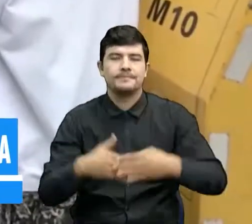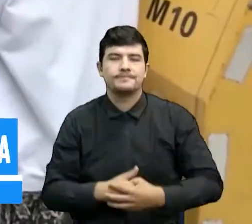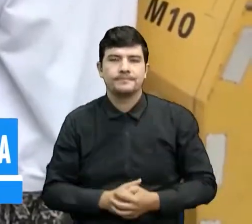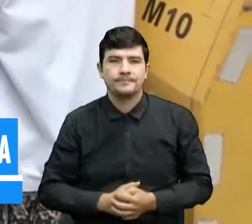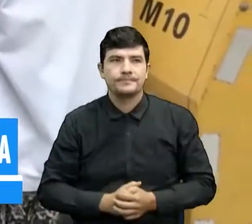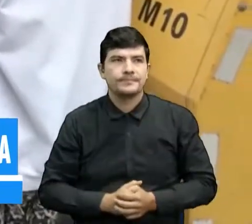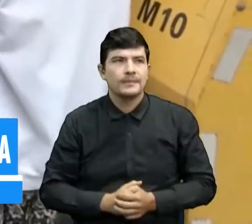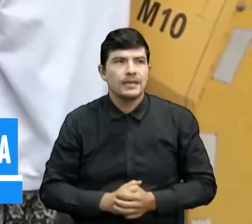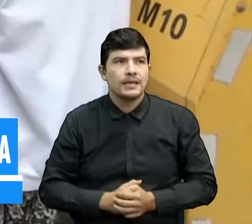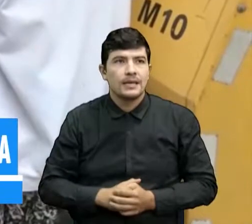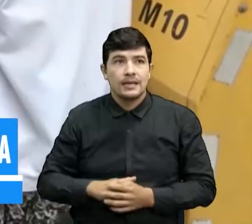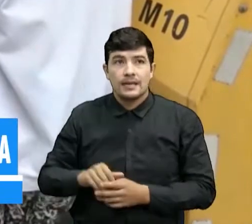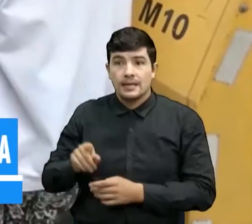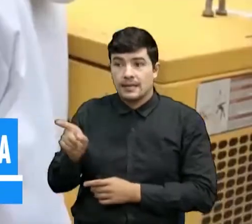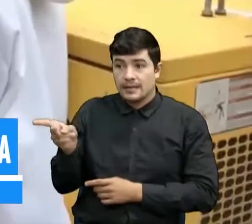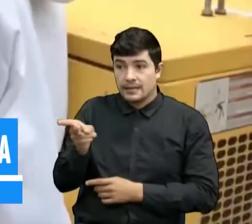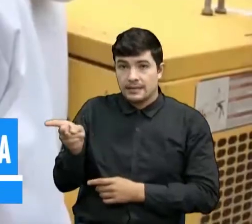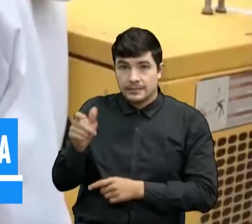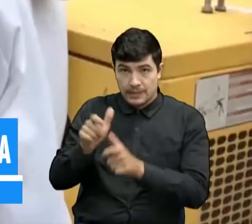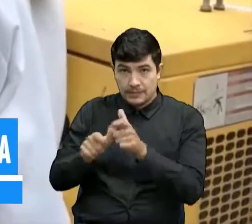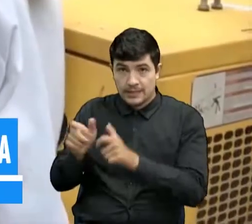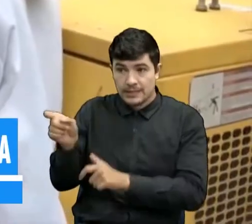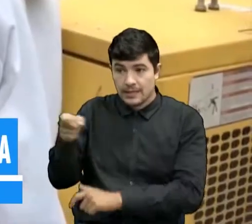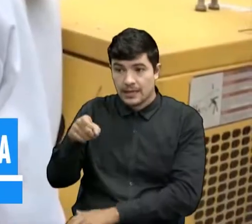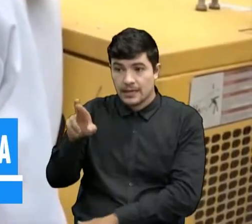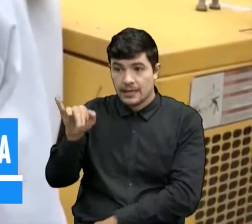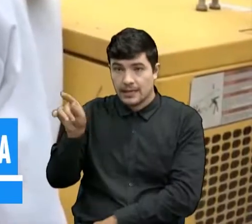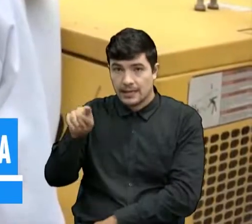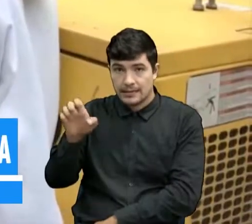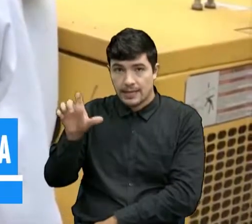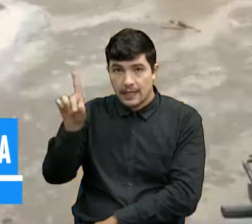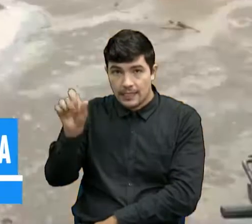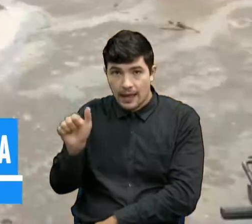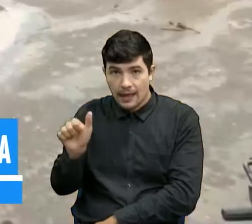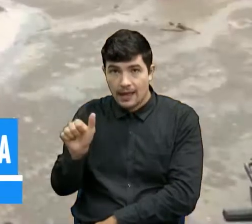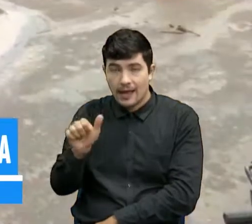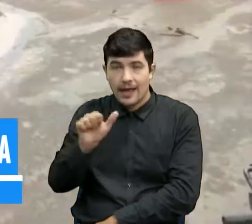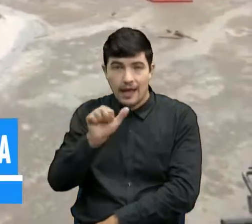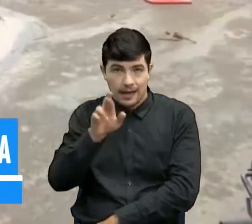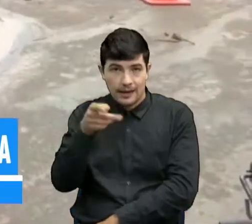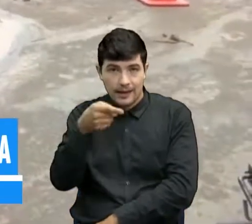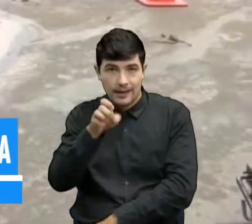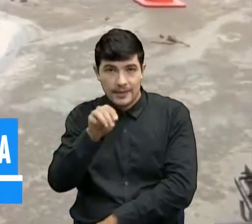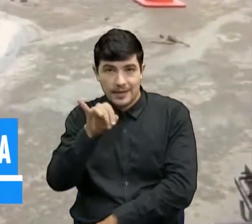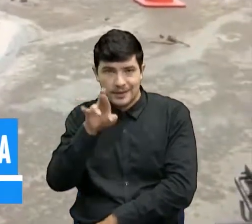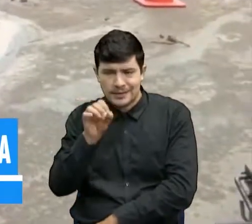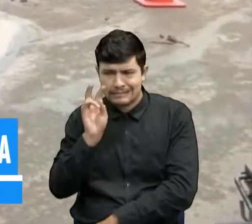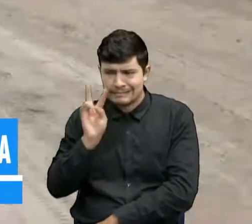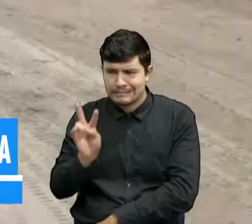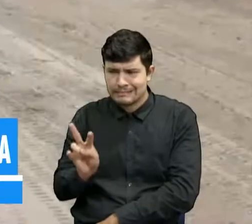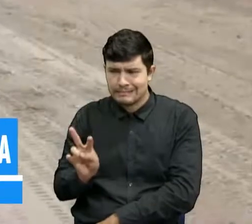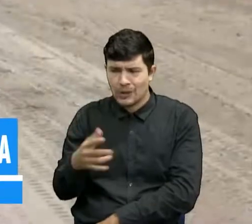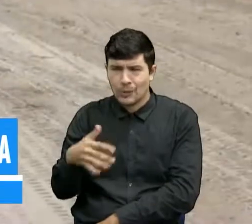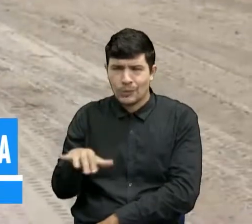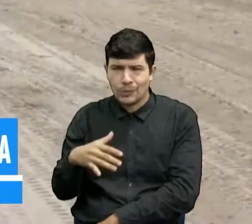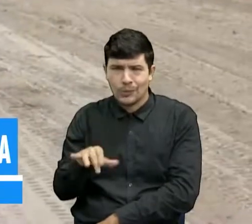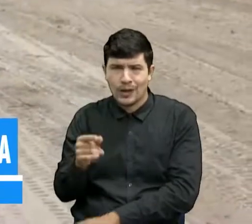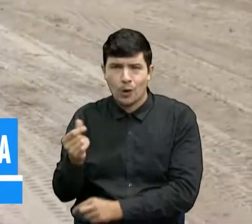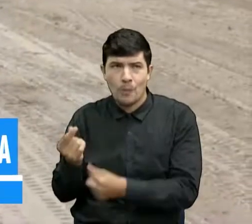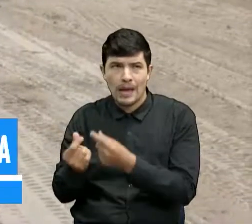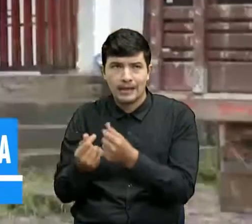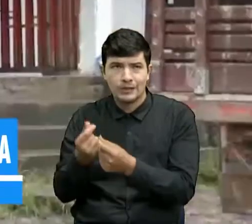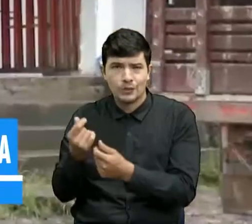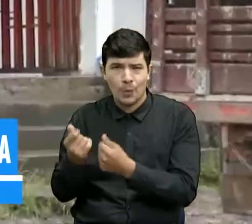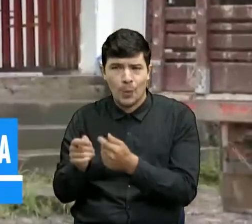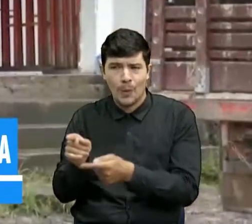Griselda y Ángel Miro ven con preocupación como más de 6.000 metros cúbicos de escombros obstaculizan el comercio, del cual dependen